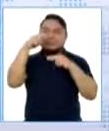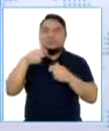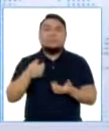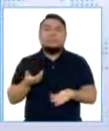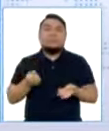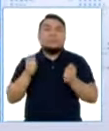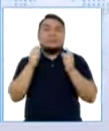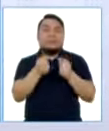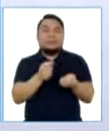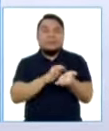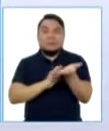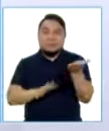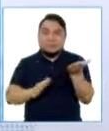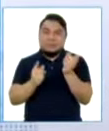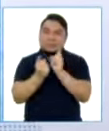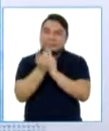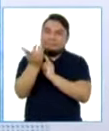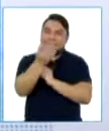de sangre.